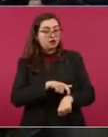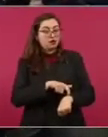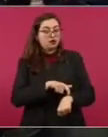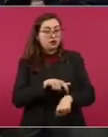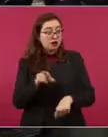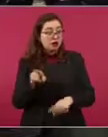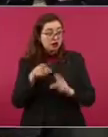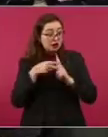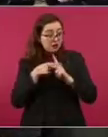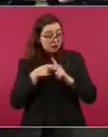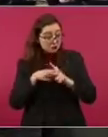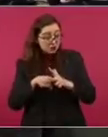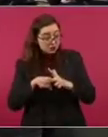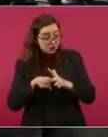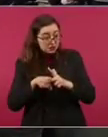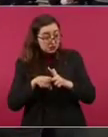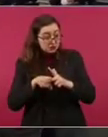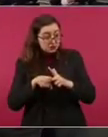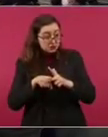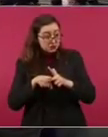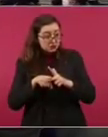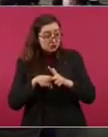Apenas lo van a presentar. ¿Mande?